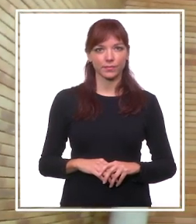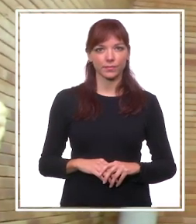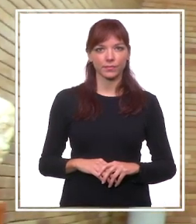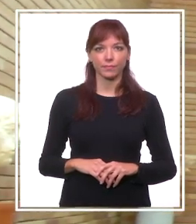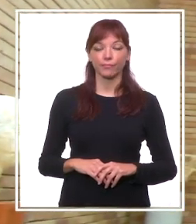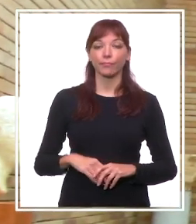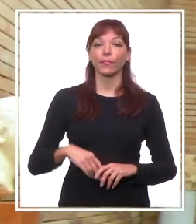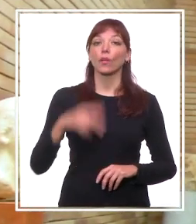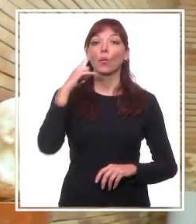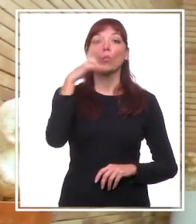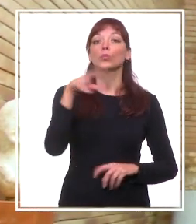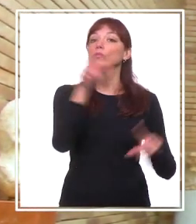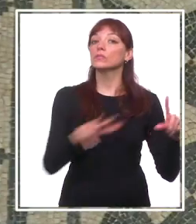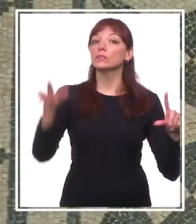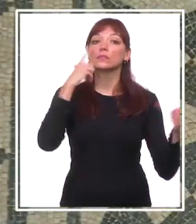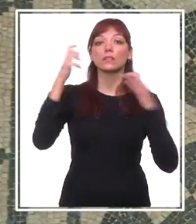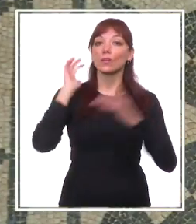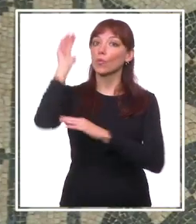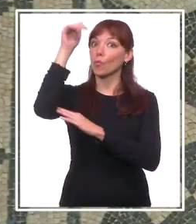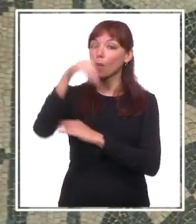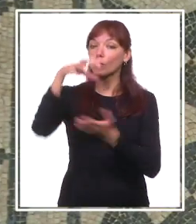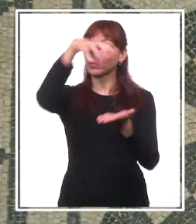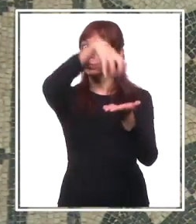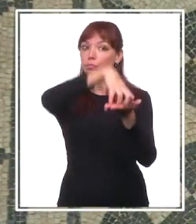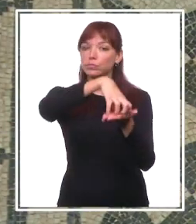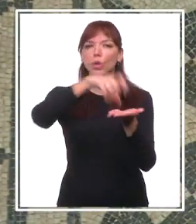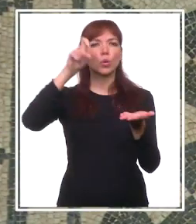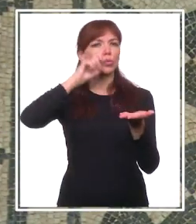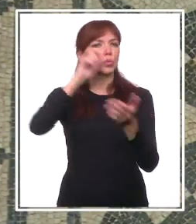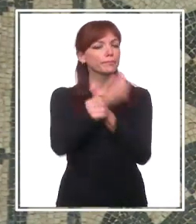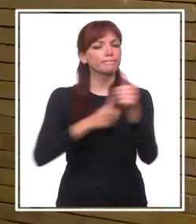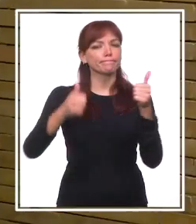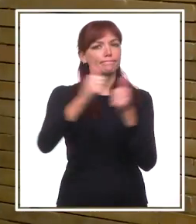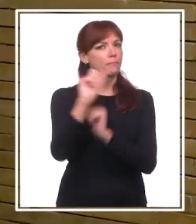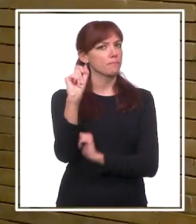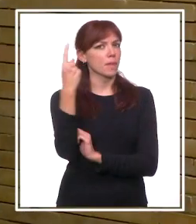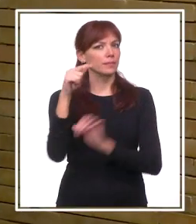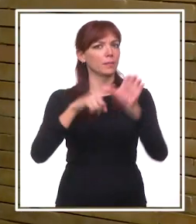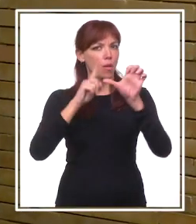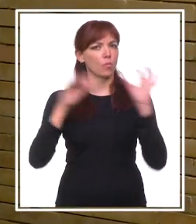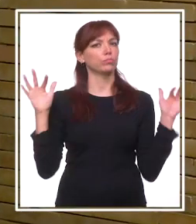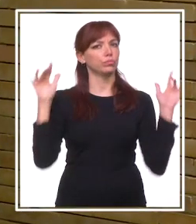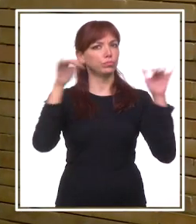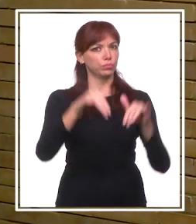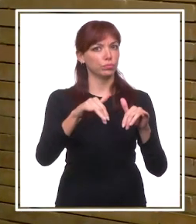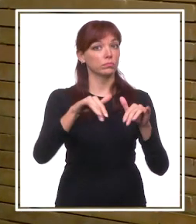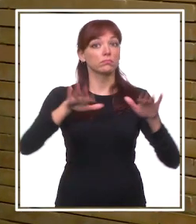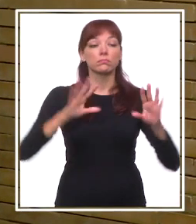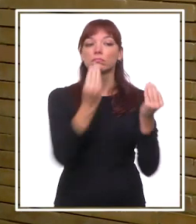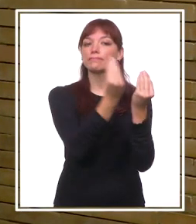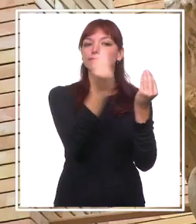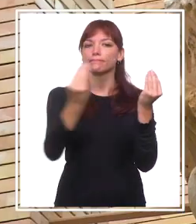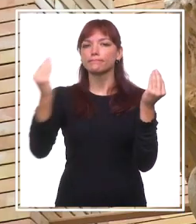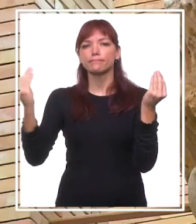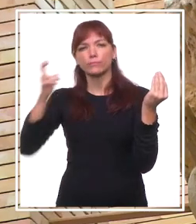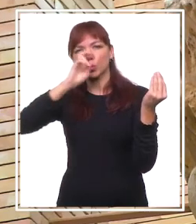El Museo Nacional de Arte Romano es uno de los principales reclamos turísticos de nuestra región. A pesar de la antigüedad de las valiosas